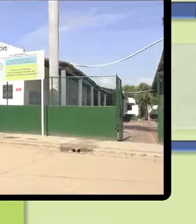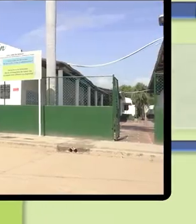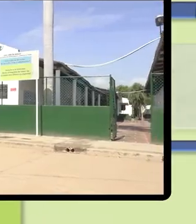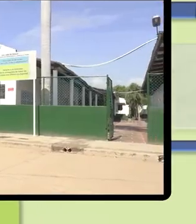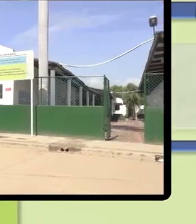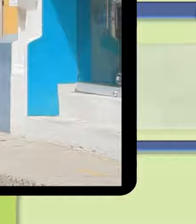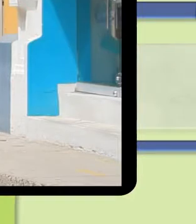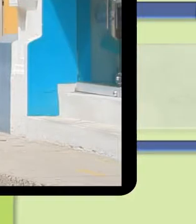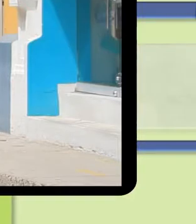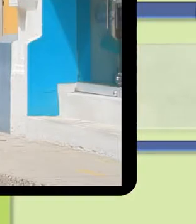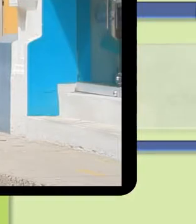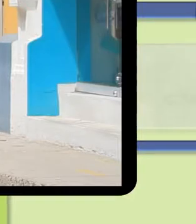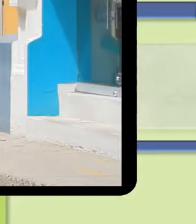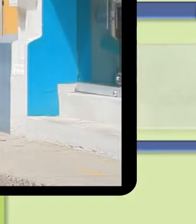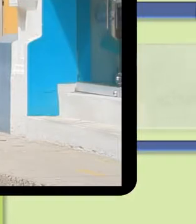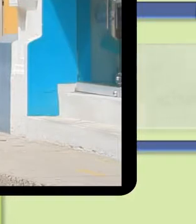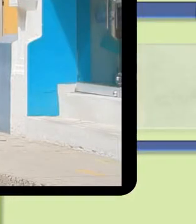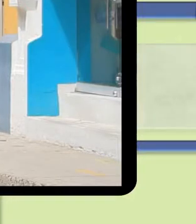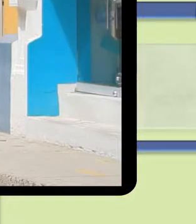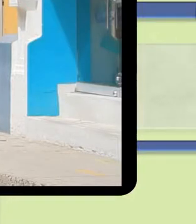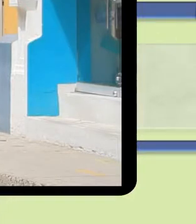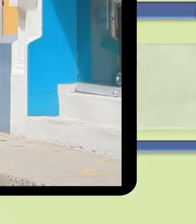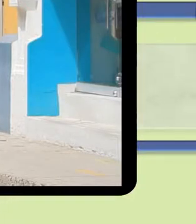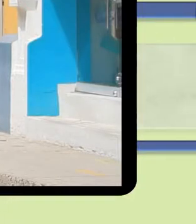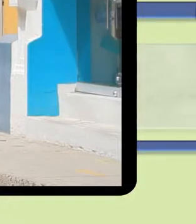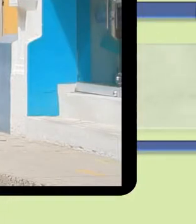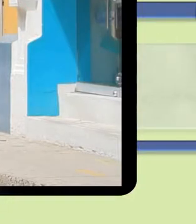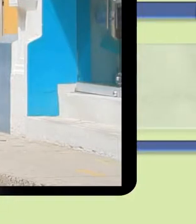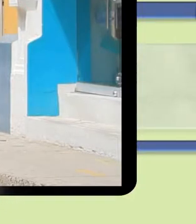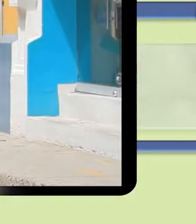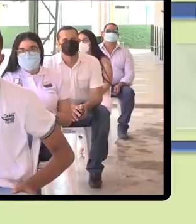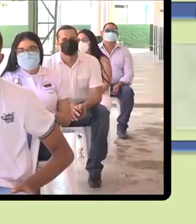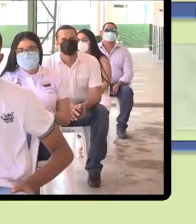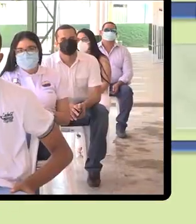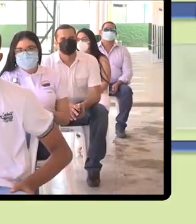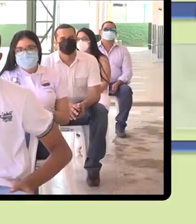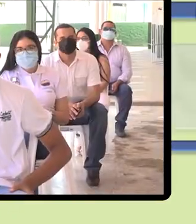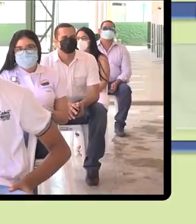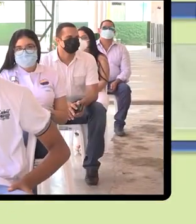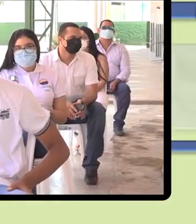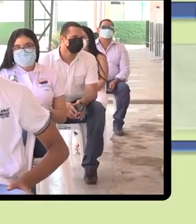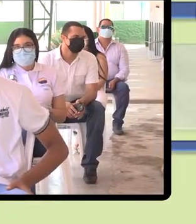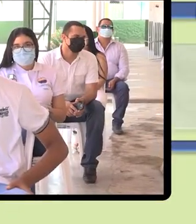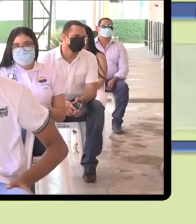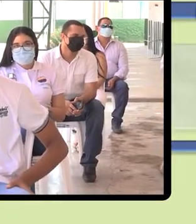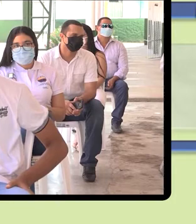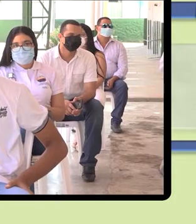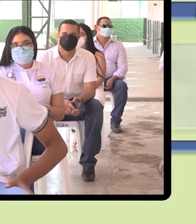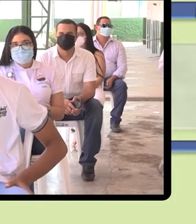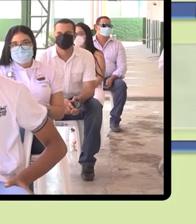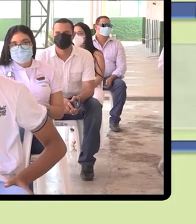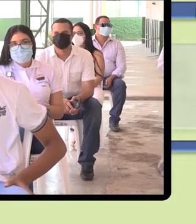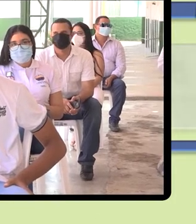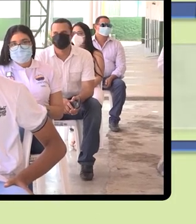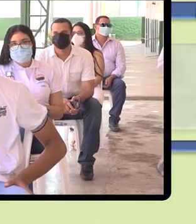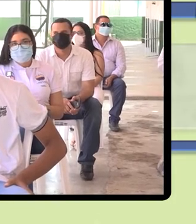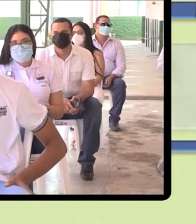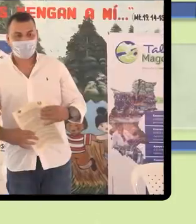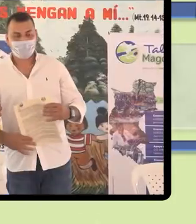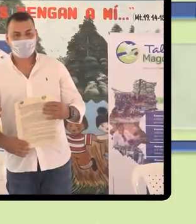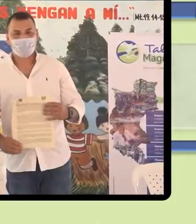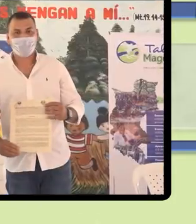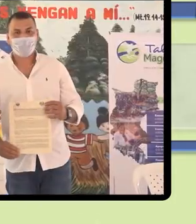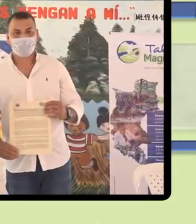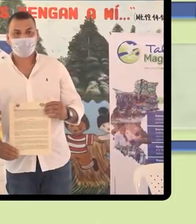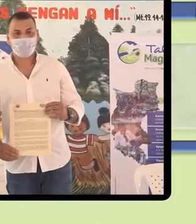Talento Magdalena. En el Piñón son 20 estudiantes con los mejores resultados en las pruebas Saber 2020, los nuevos beneficiarios